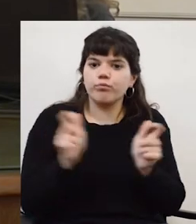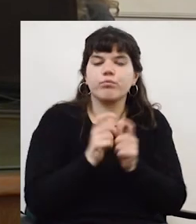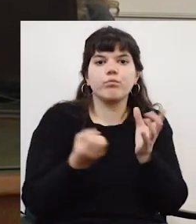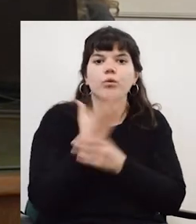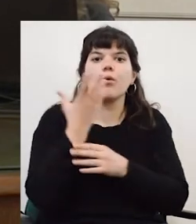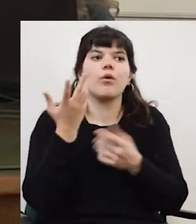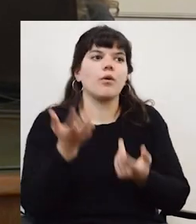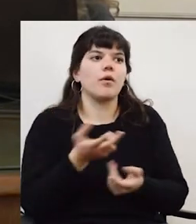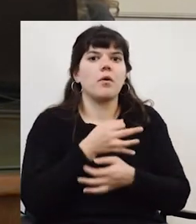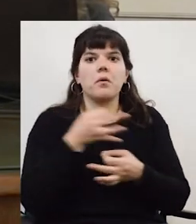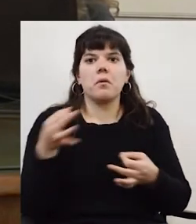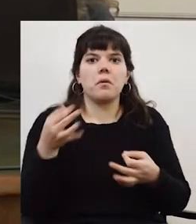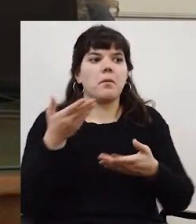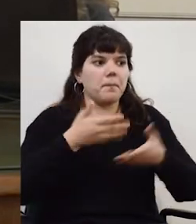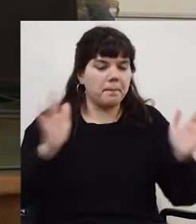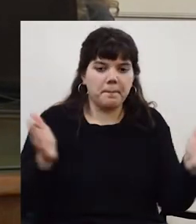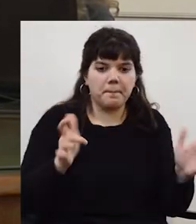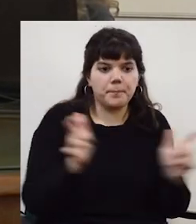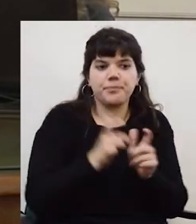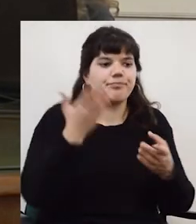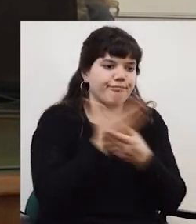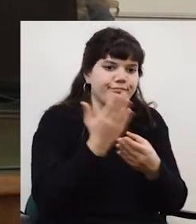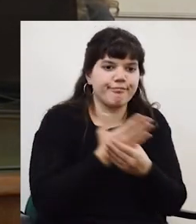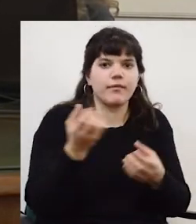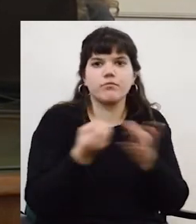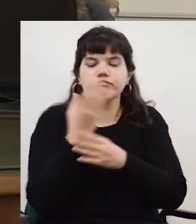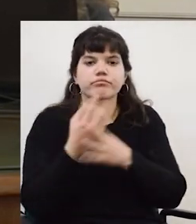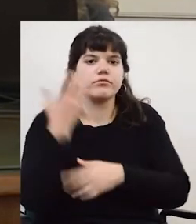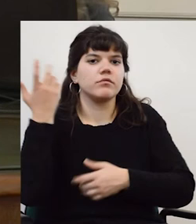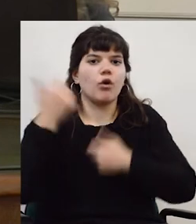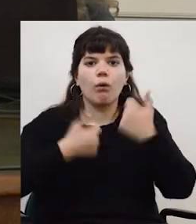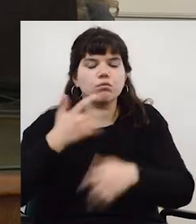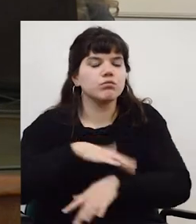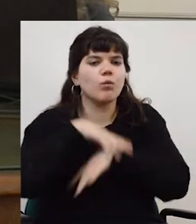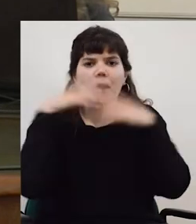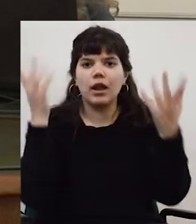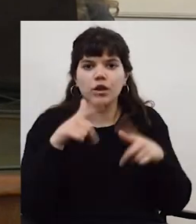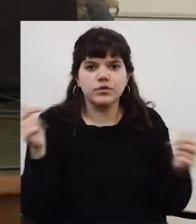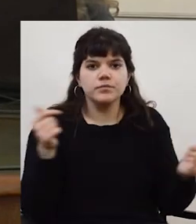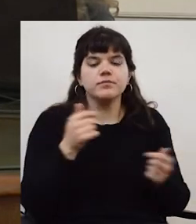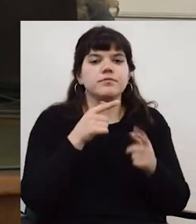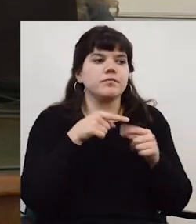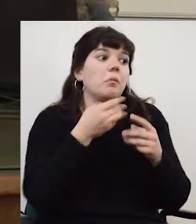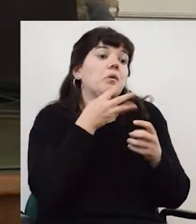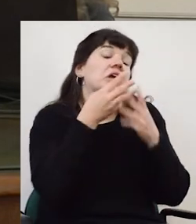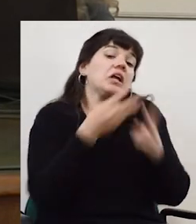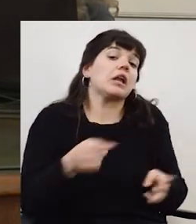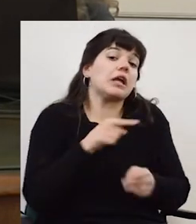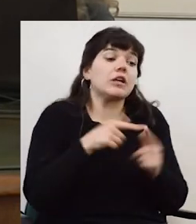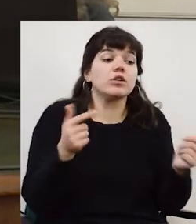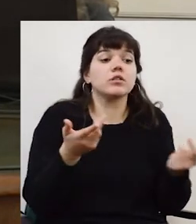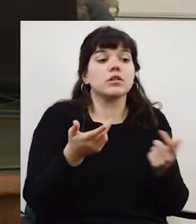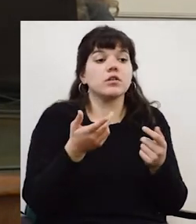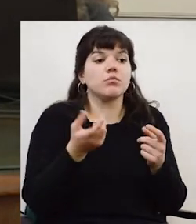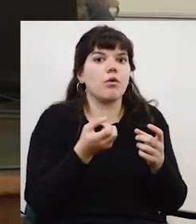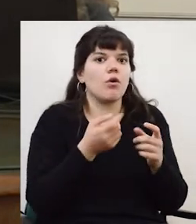dirigiendo gente teniendo artículos armando cursos no sé porque además en general esas cosas ocurren